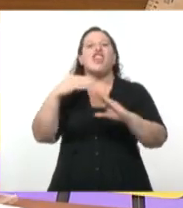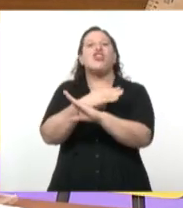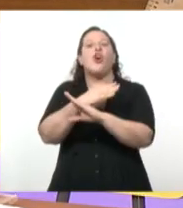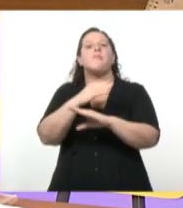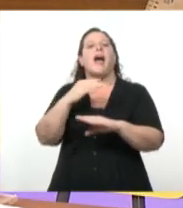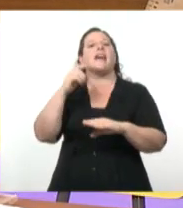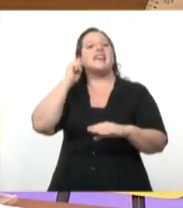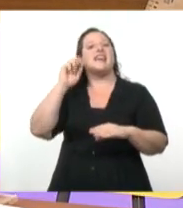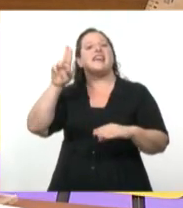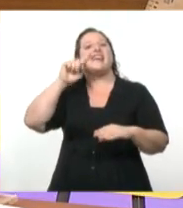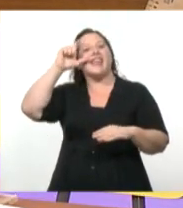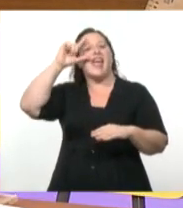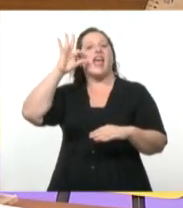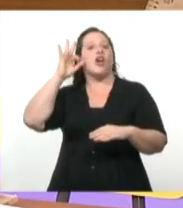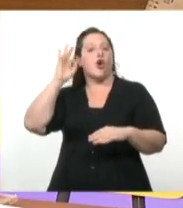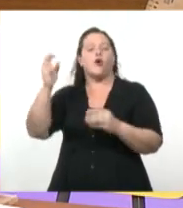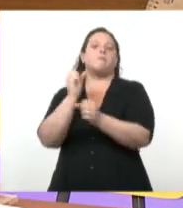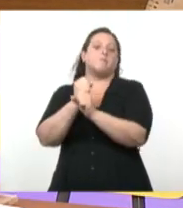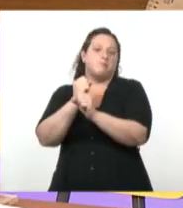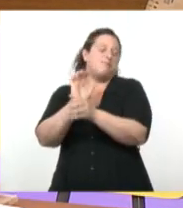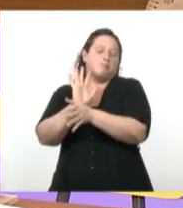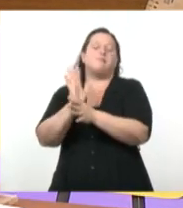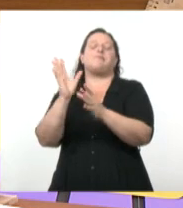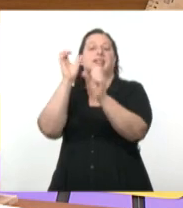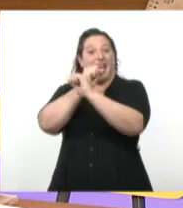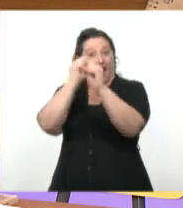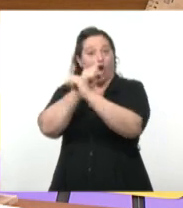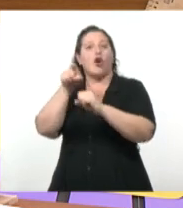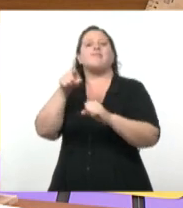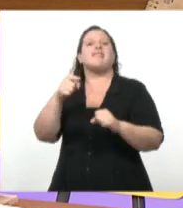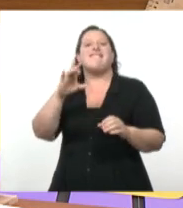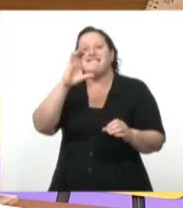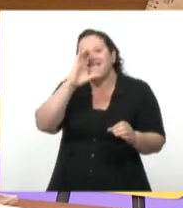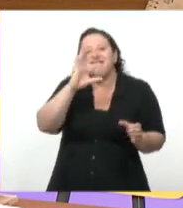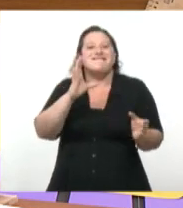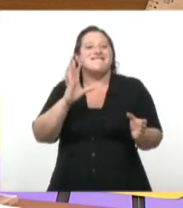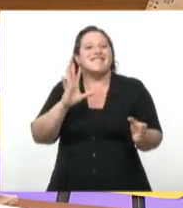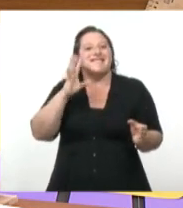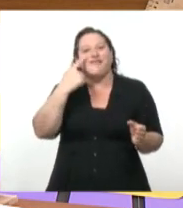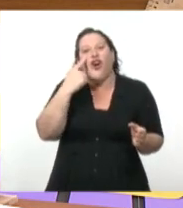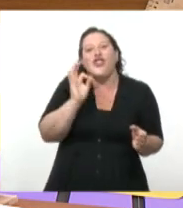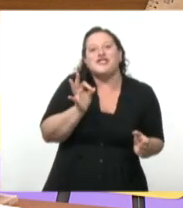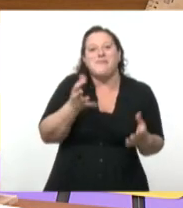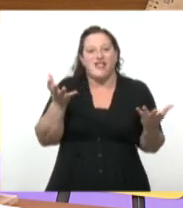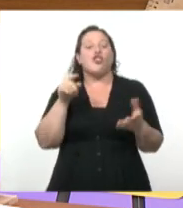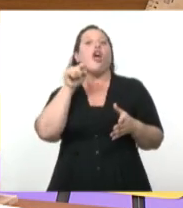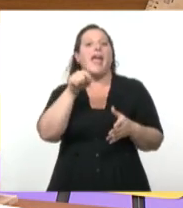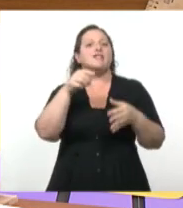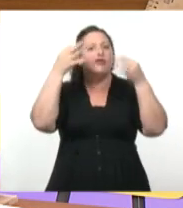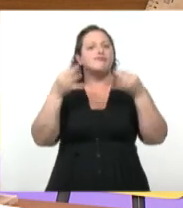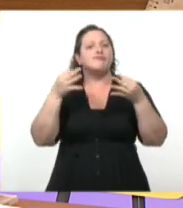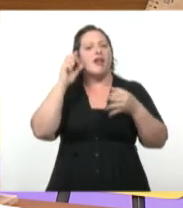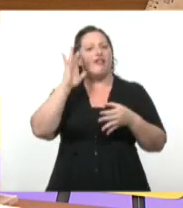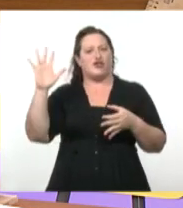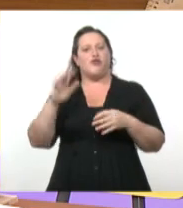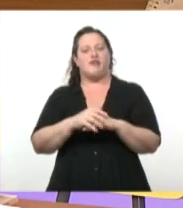saber. Vieron cuando uno dice quiero saber, quiero entender algo, eso es hacer filosofía. De alguna manera todos estamos